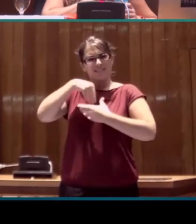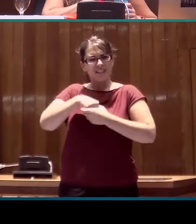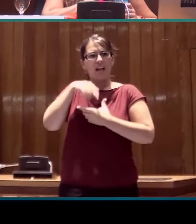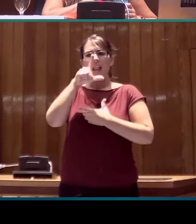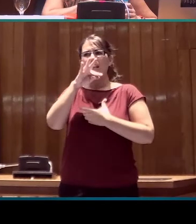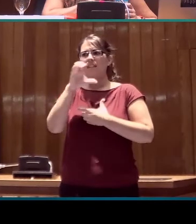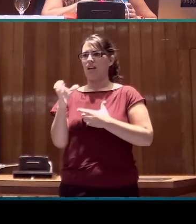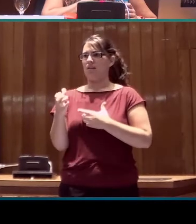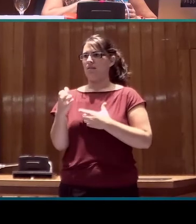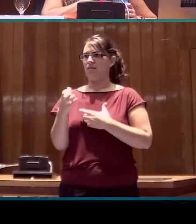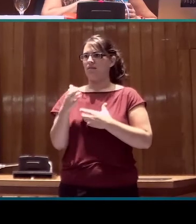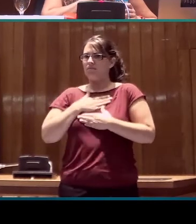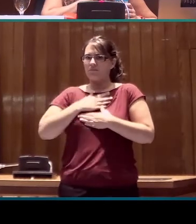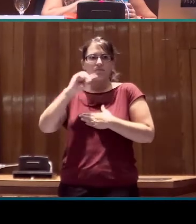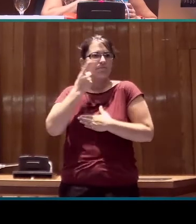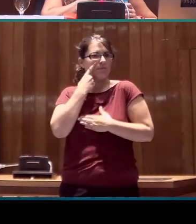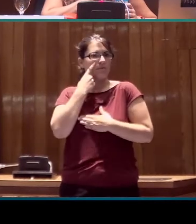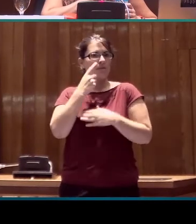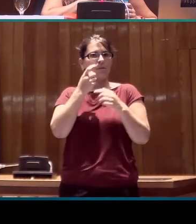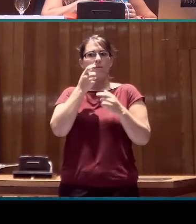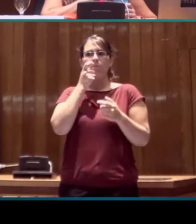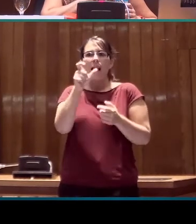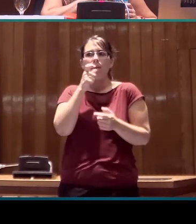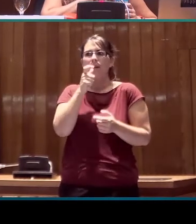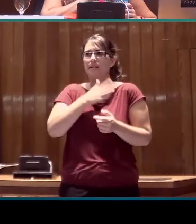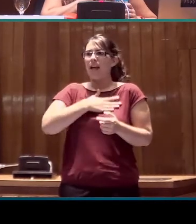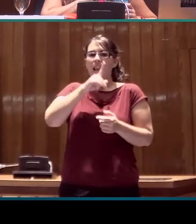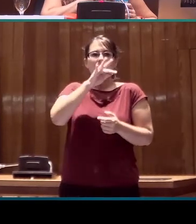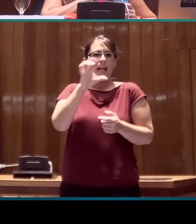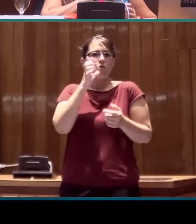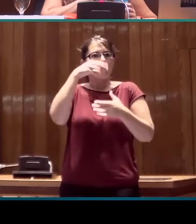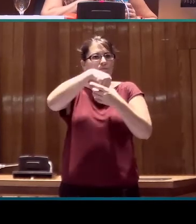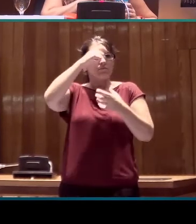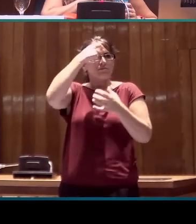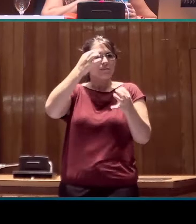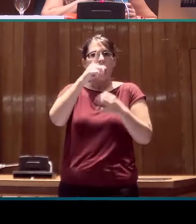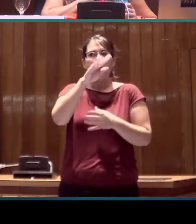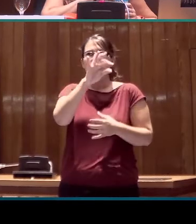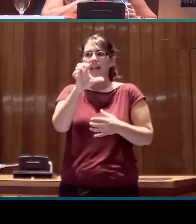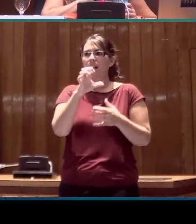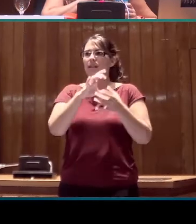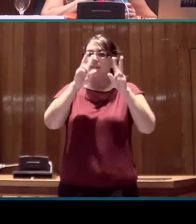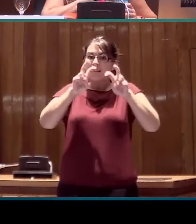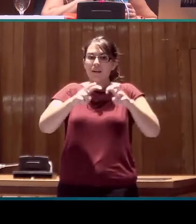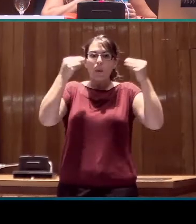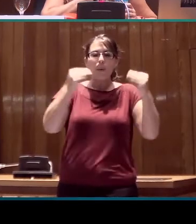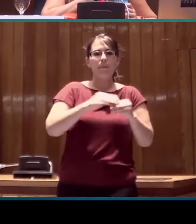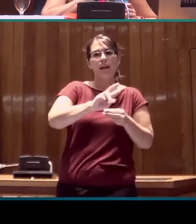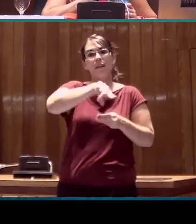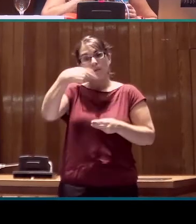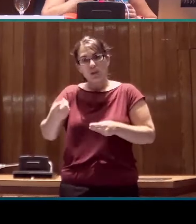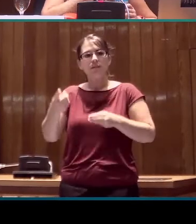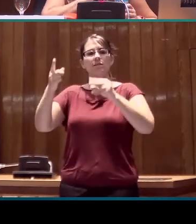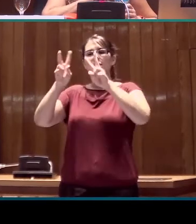las clases de palabras de la lengua de signos española, con el fin de hacer un análisis sintáctico en el nivel de la